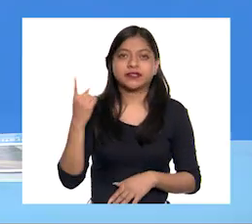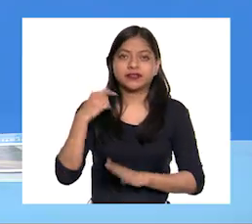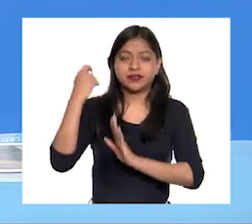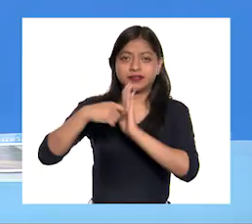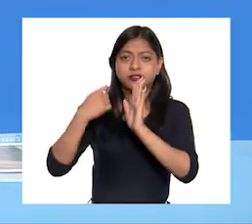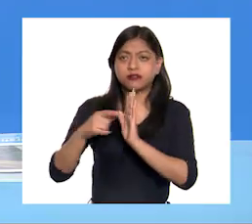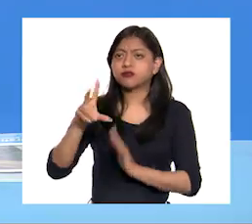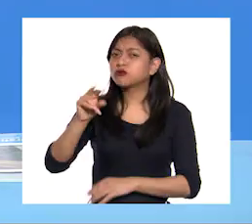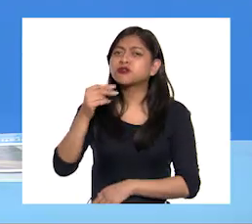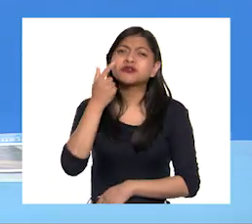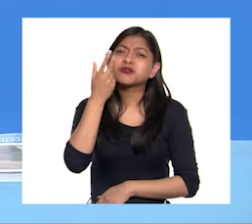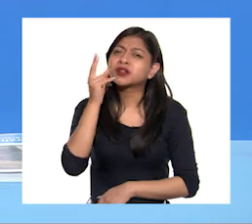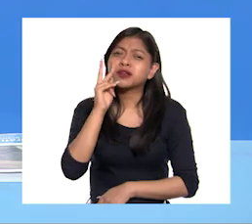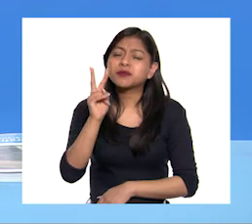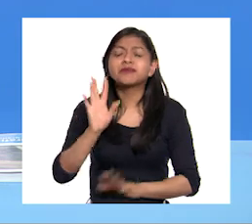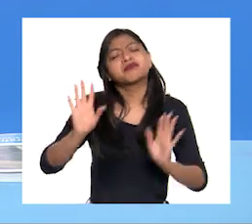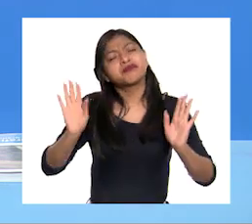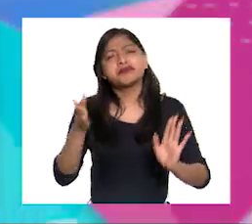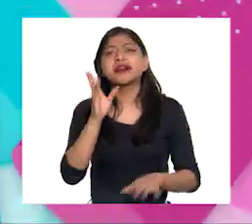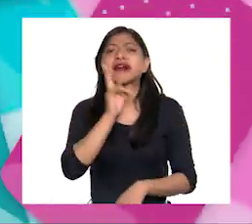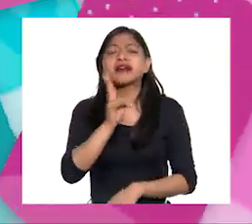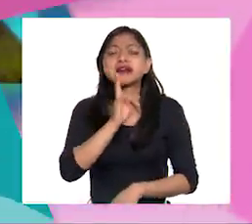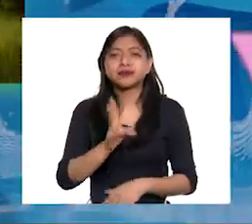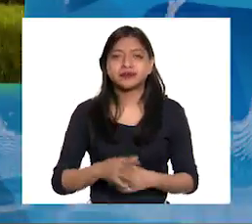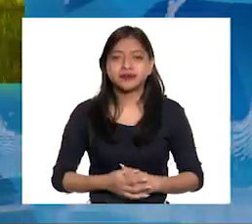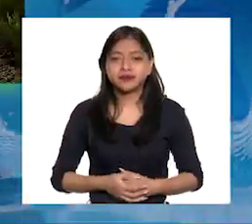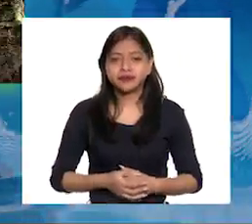sé si quiero ver Bueno, córrelo